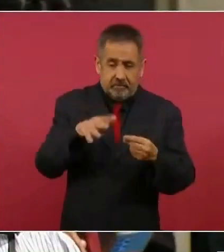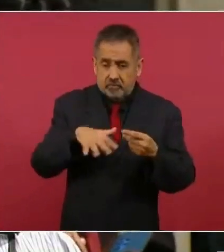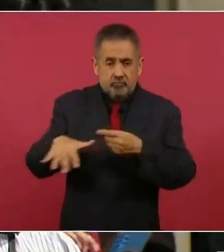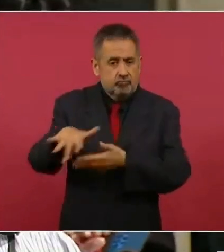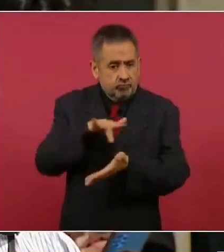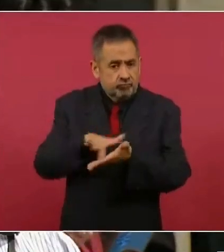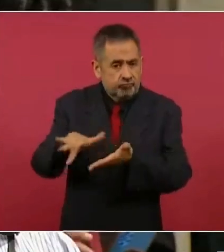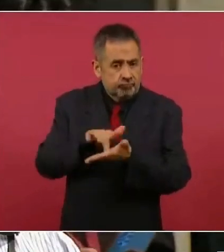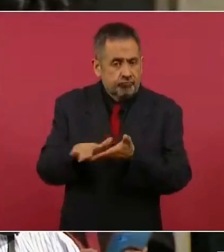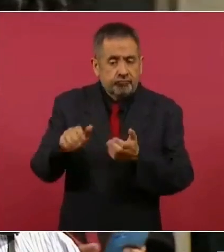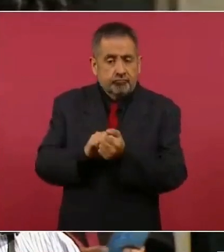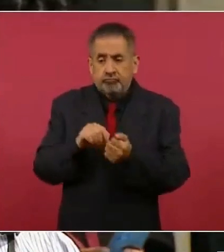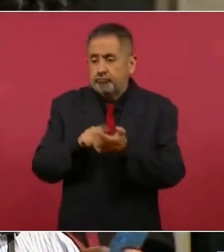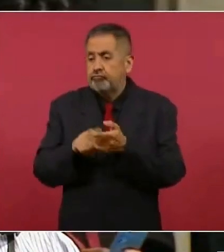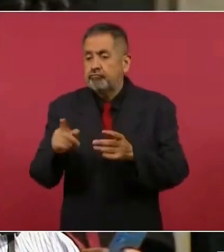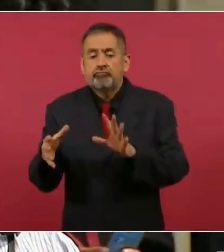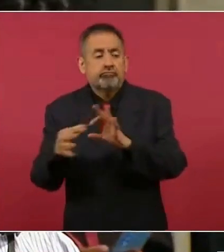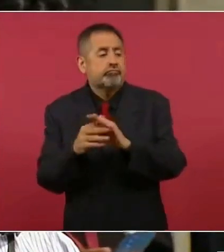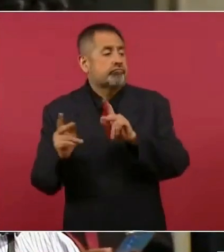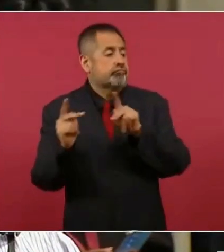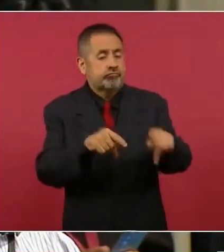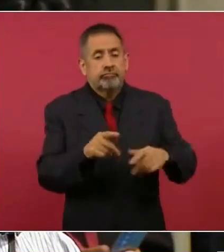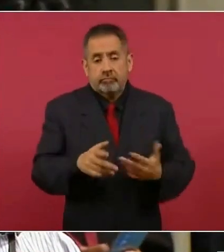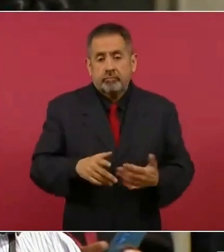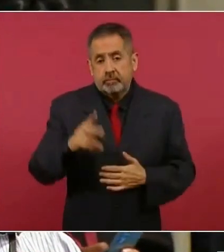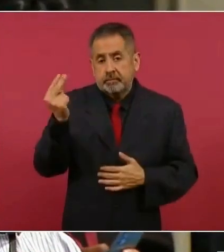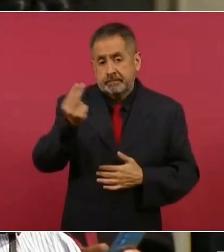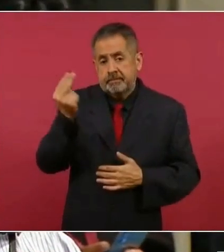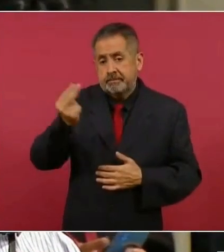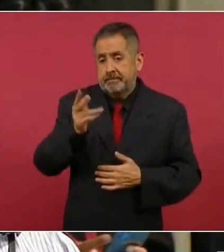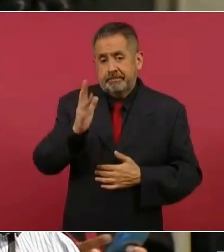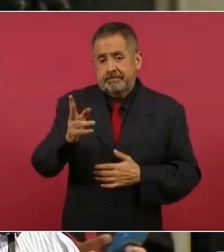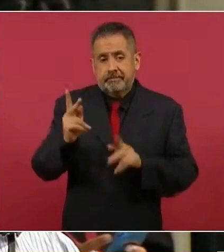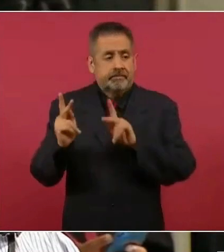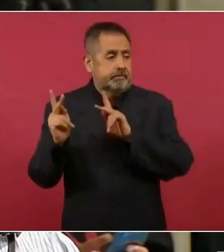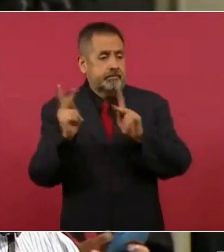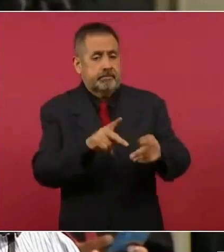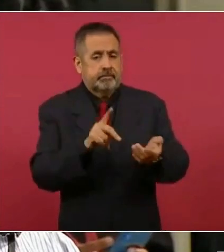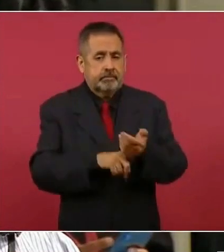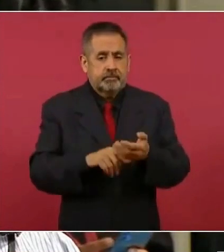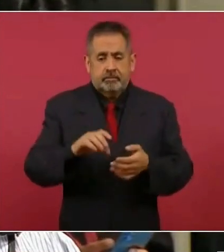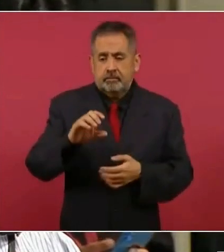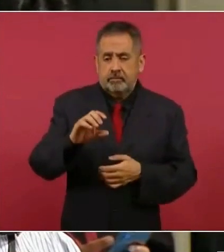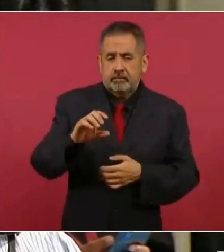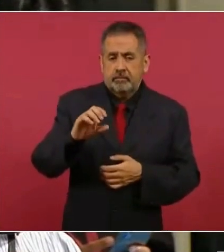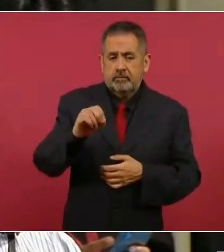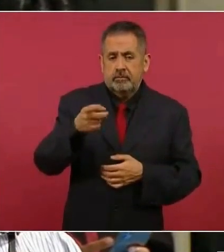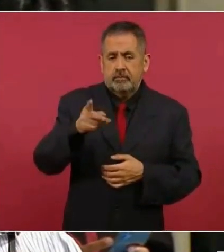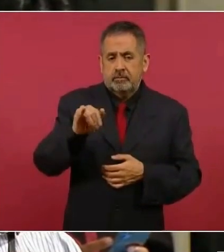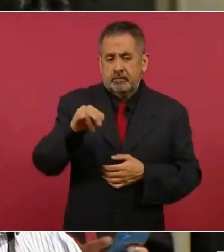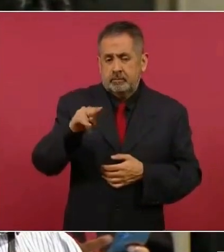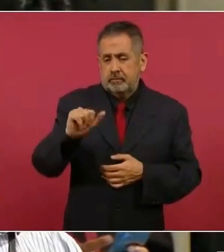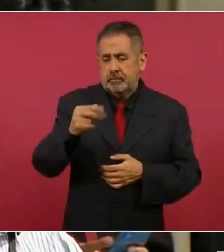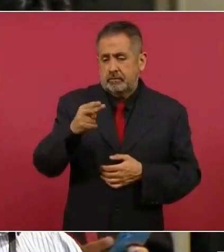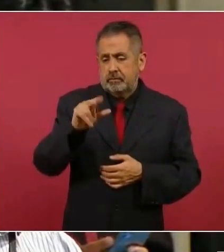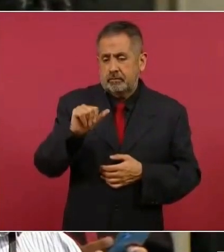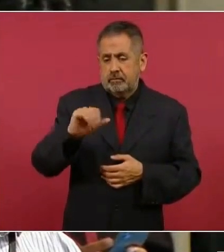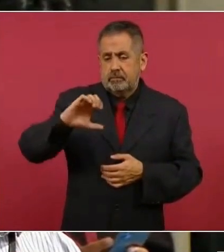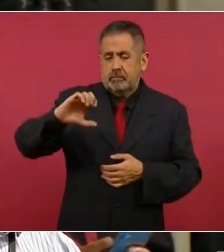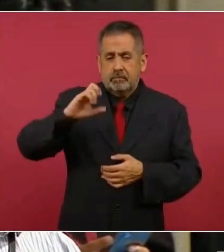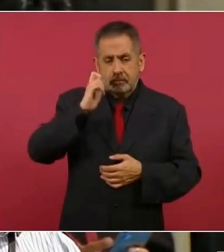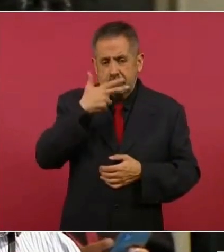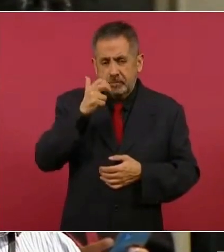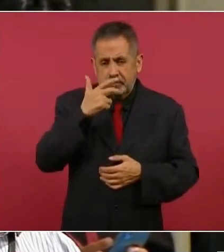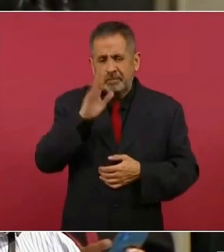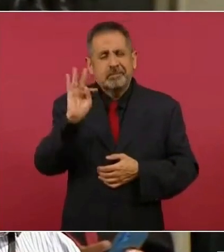apoyarlos con ese enlace y se necesita que esté el puente llamado Ojinagua-Chihuahua. Ojalá que